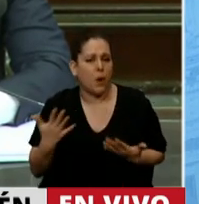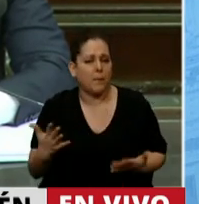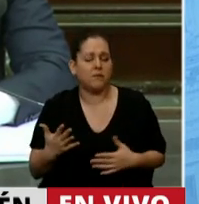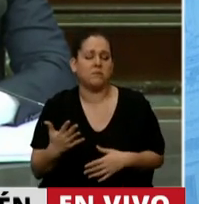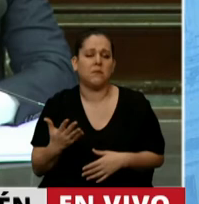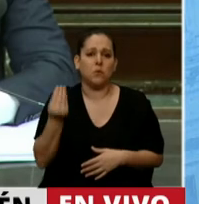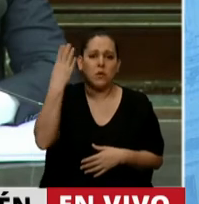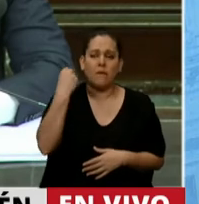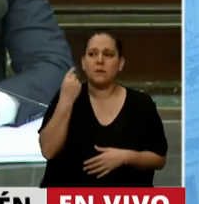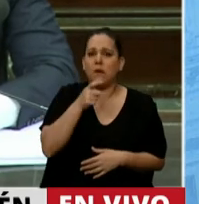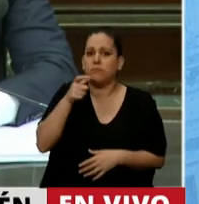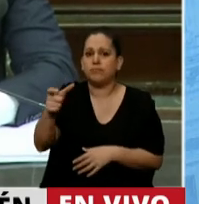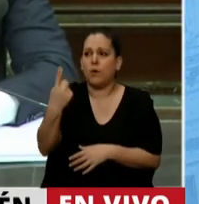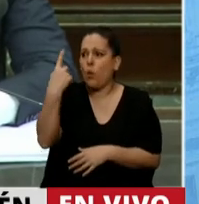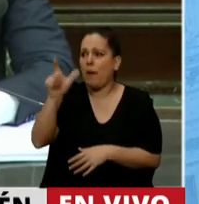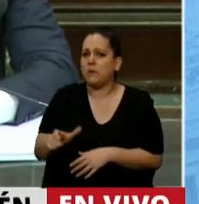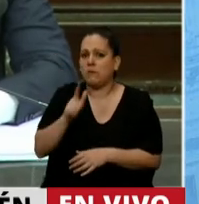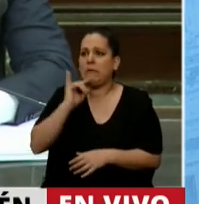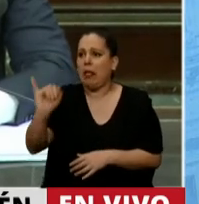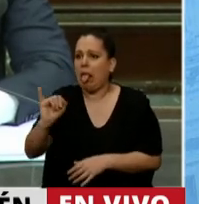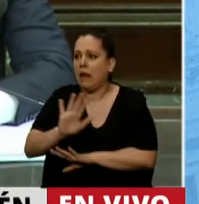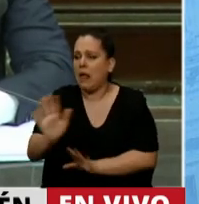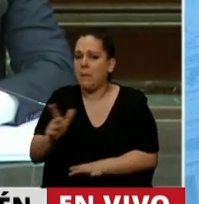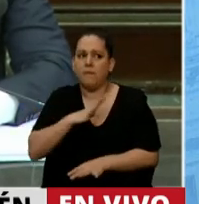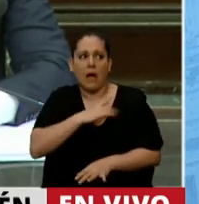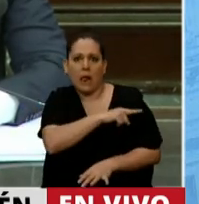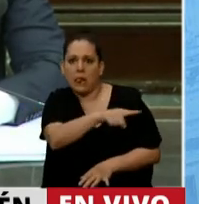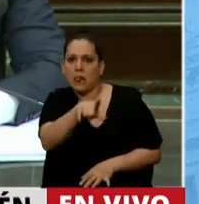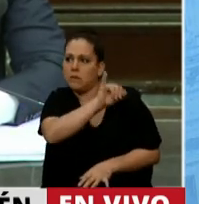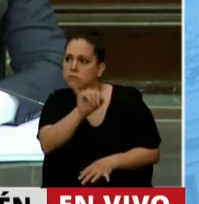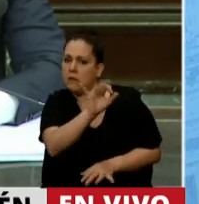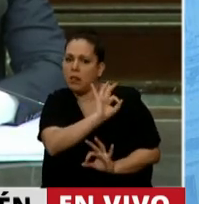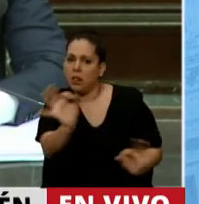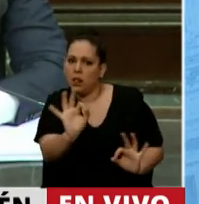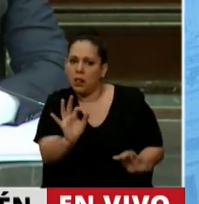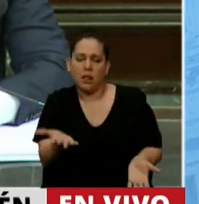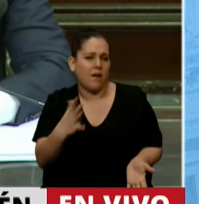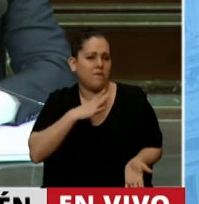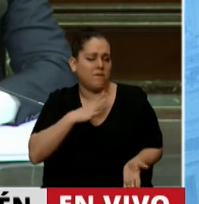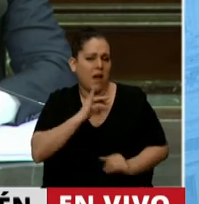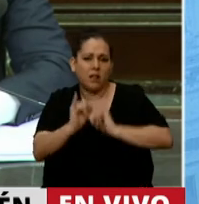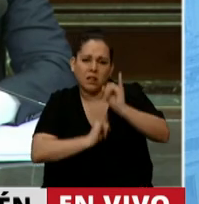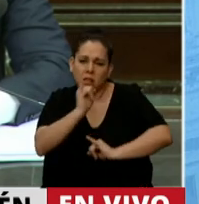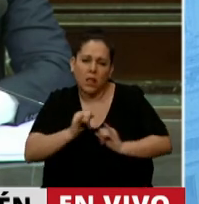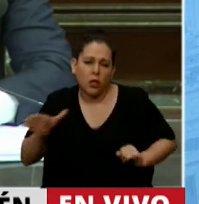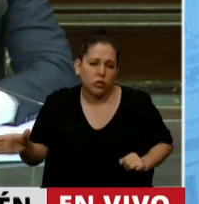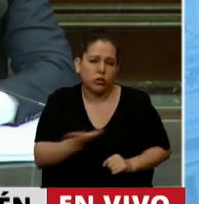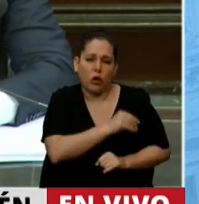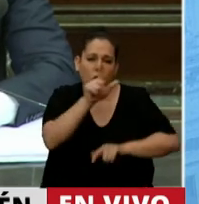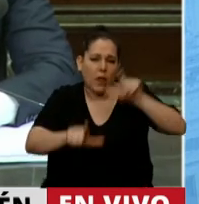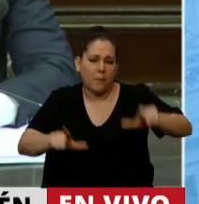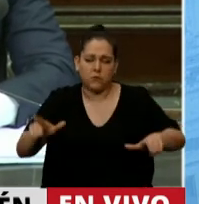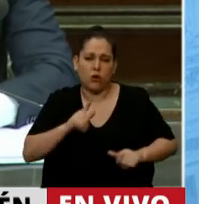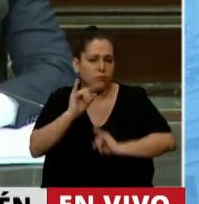sola voz y no se analizan los temas en profundidad ni se escuchan los distintos actores que hacen a la vida de una provincia.